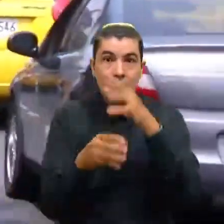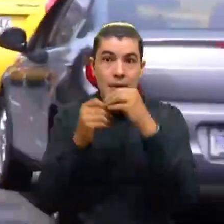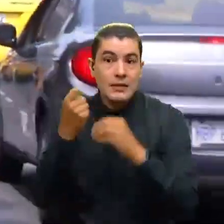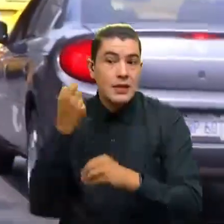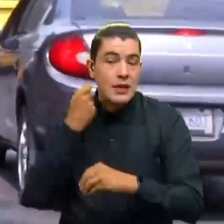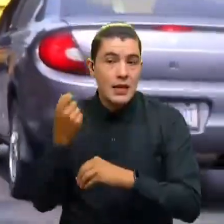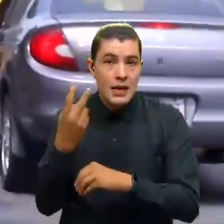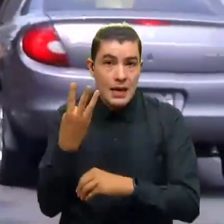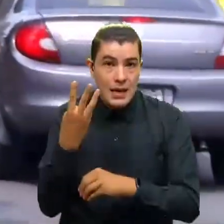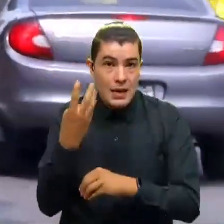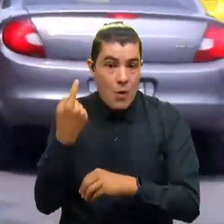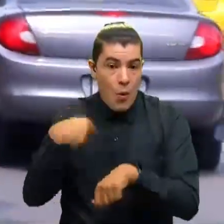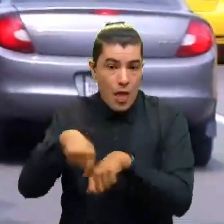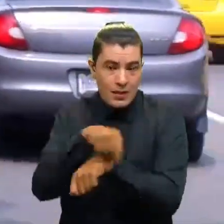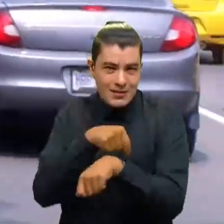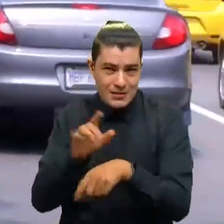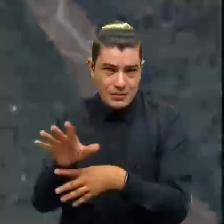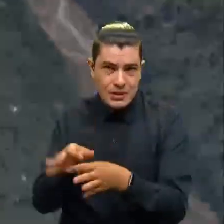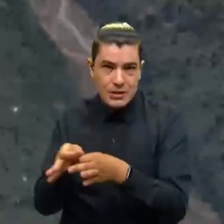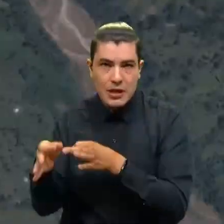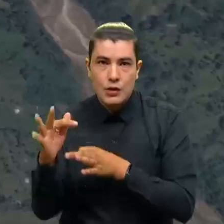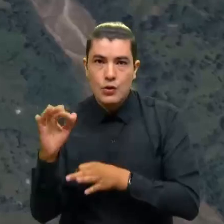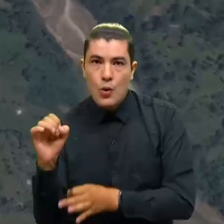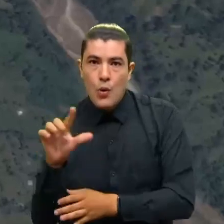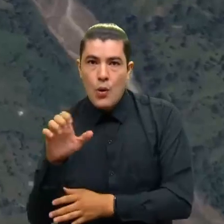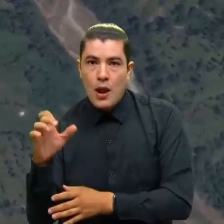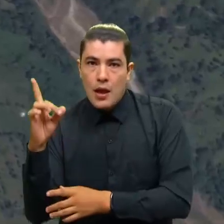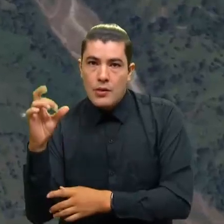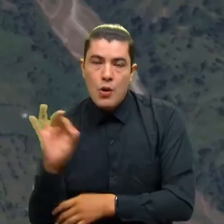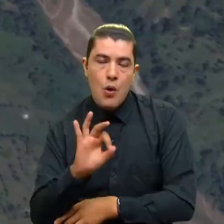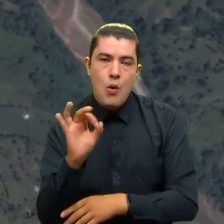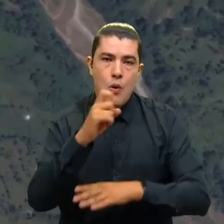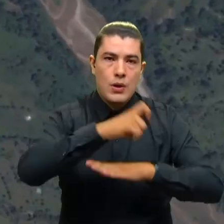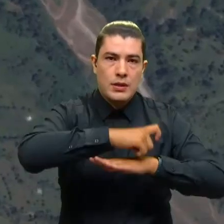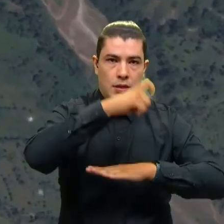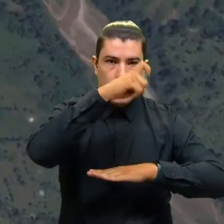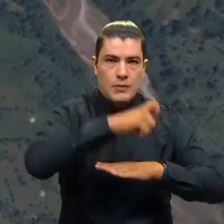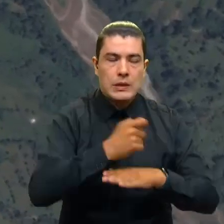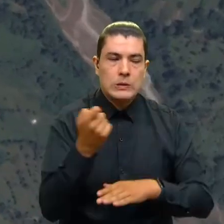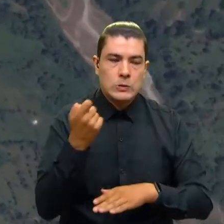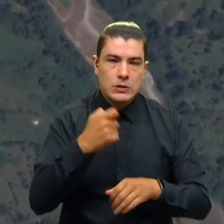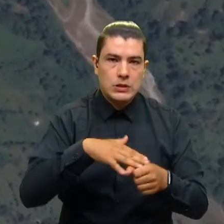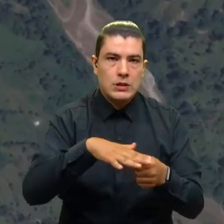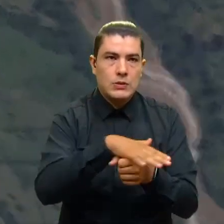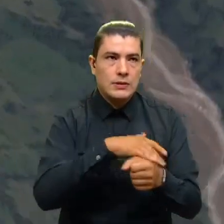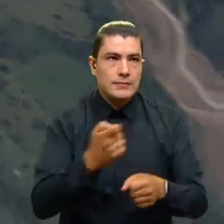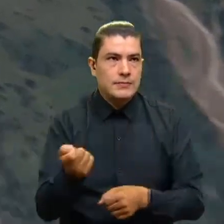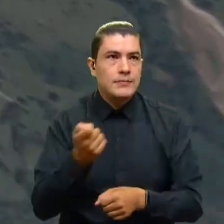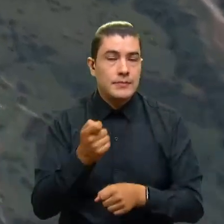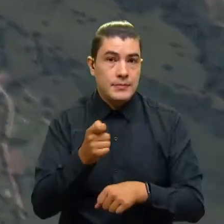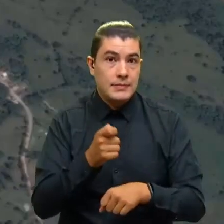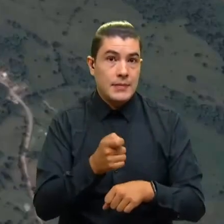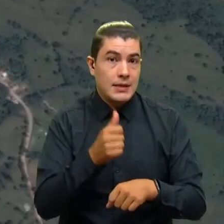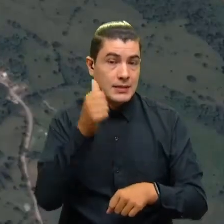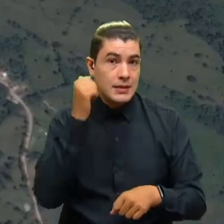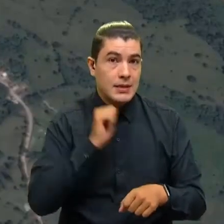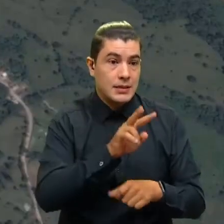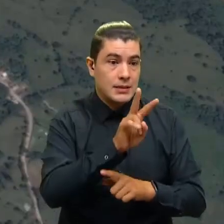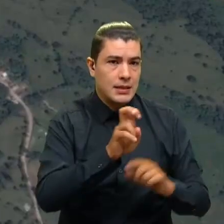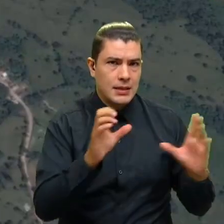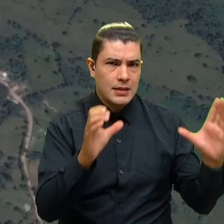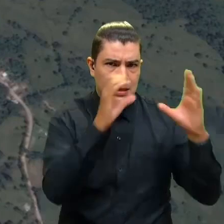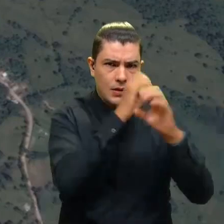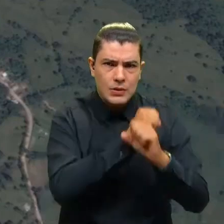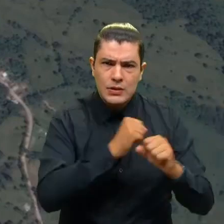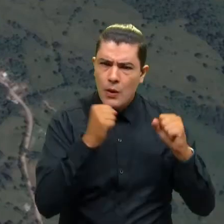han registrado en los municipios de Toledo y Tibú. Según algunos habitantes de Zamoré, en Toledo, sobre las 7 de la noche se registró una